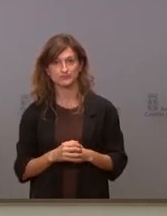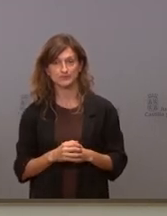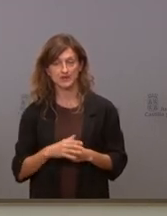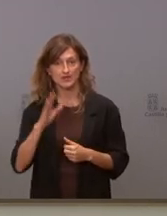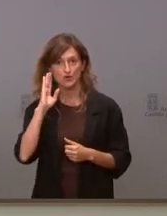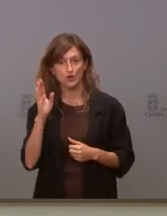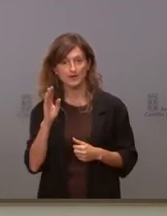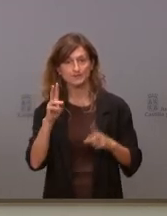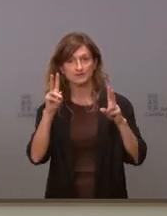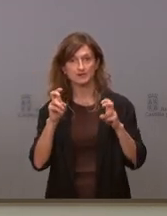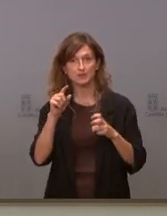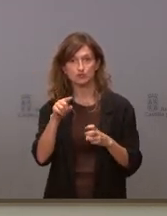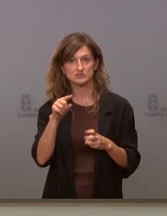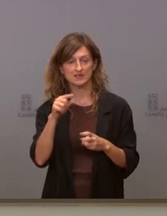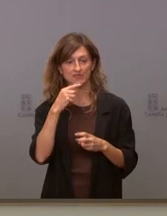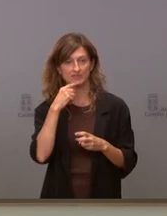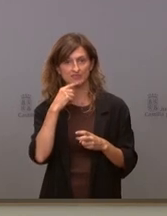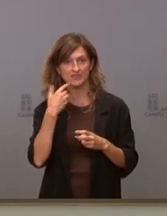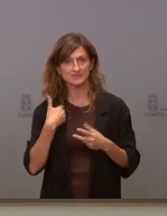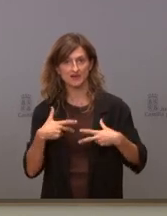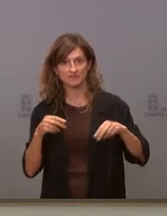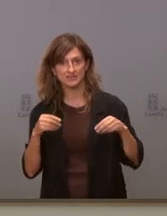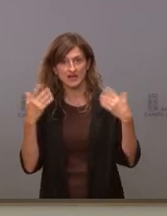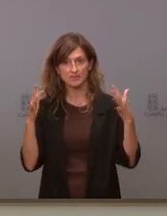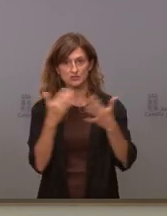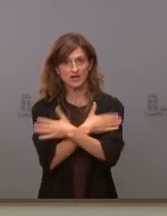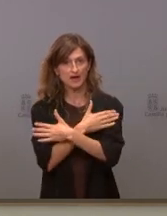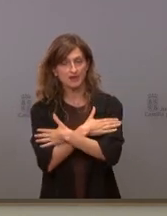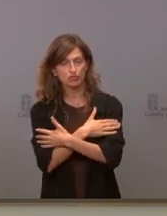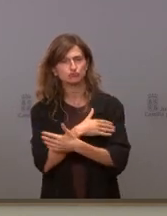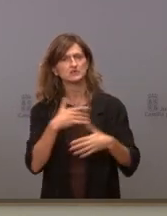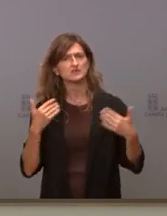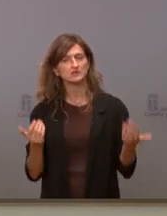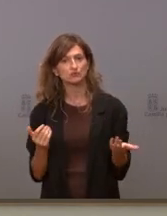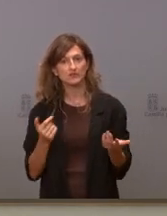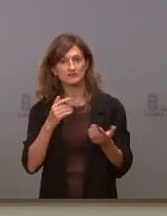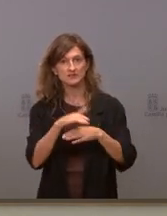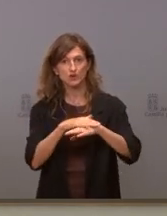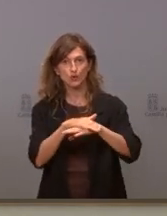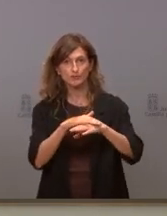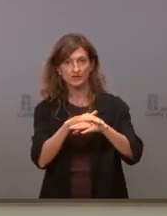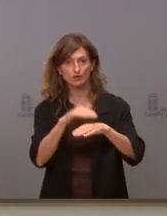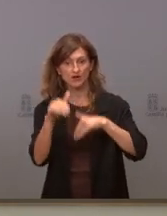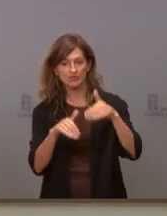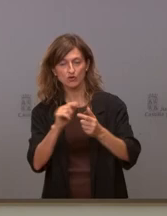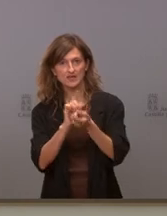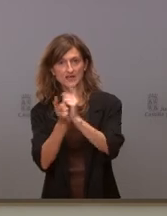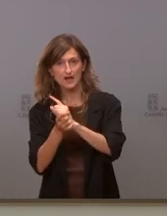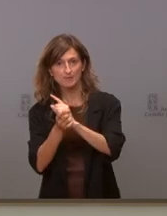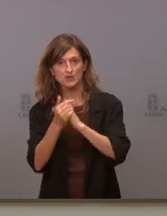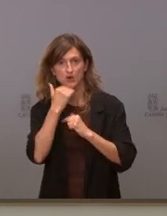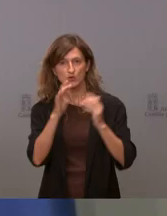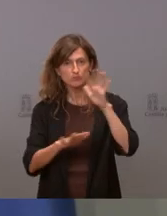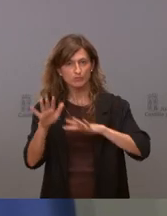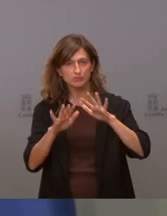Si el asunto dice usted que no va más allá y se ha saldado en aplausos y abrazos, ¿podemos descartar que haya cambios en el Gobierno o elecciones o algún tipo de marejada a raíz de